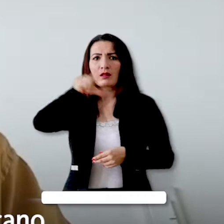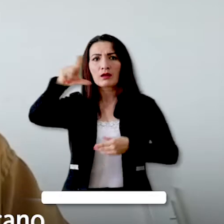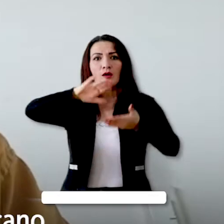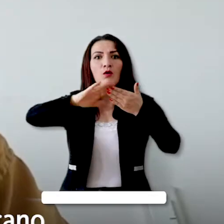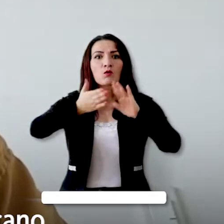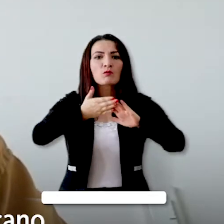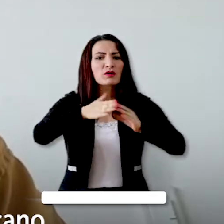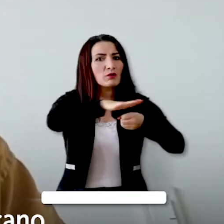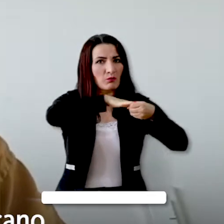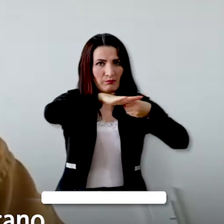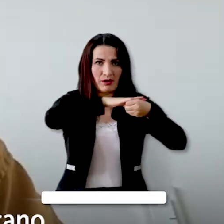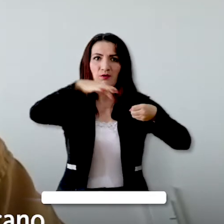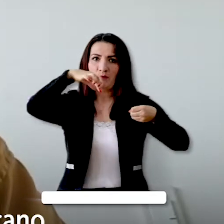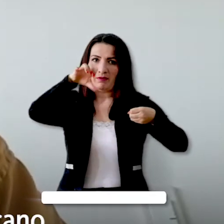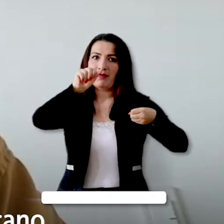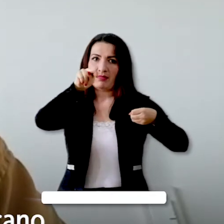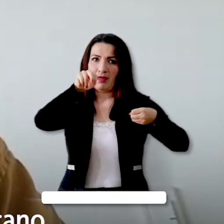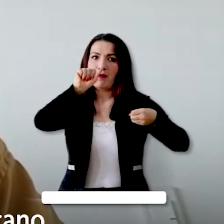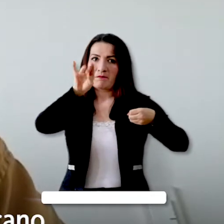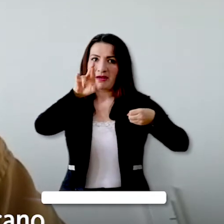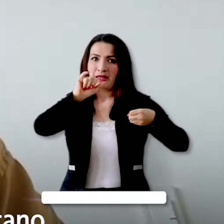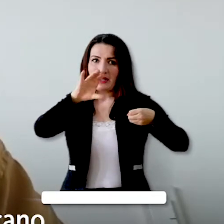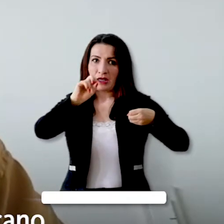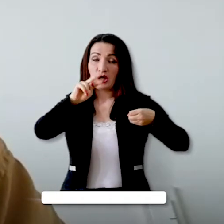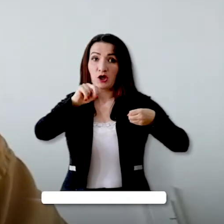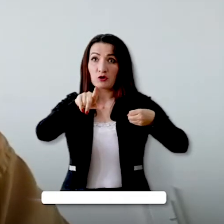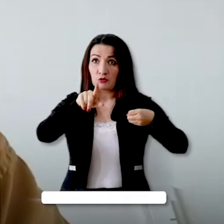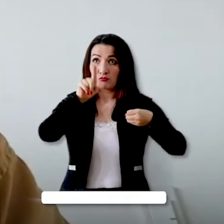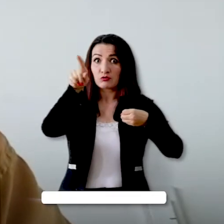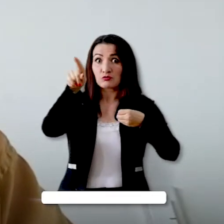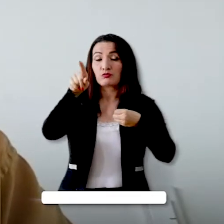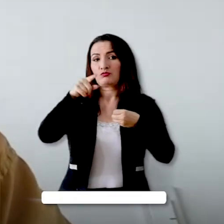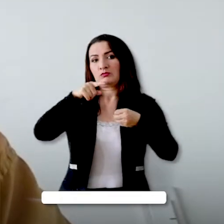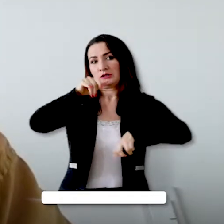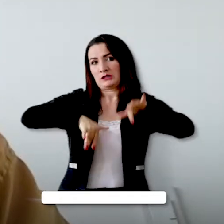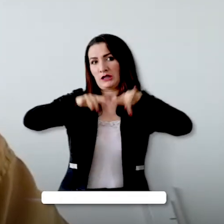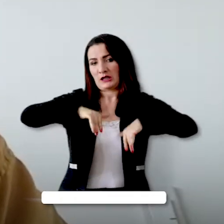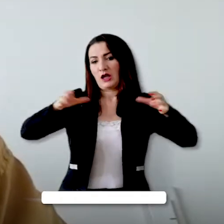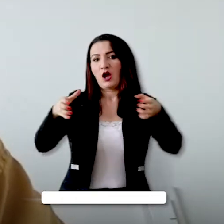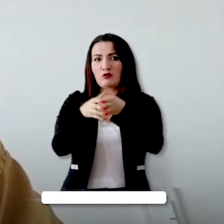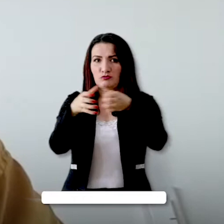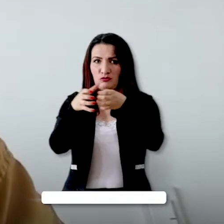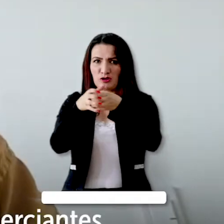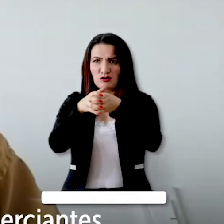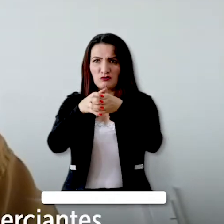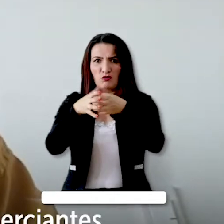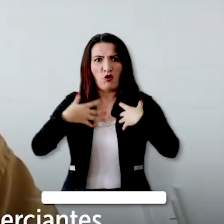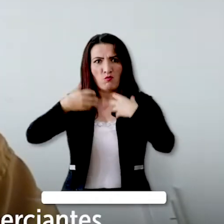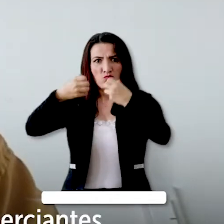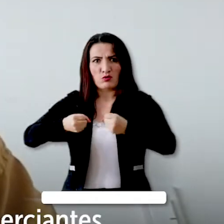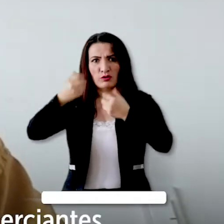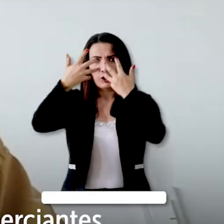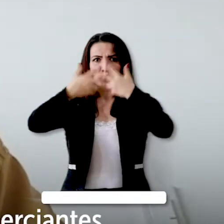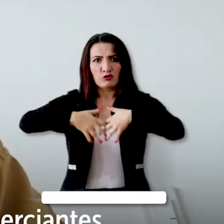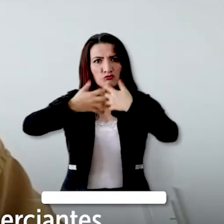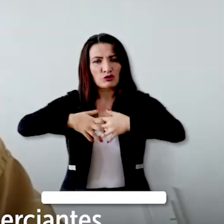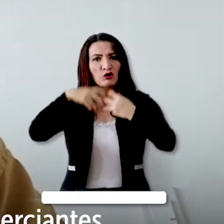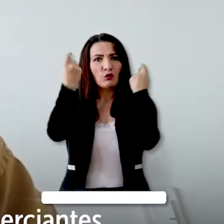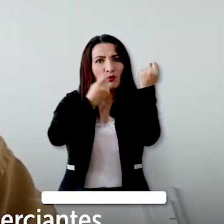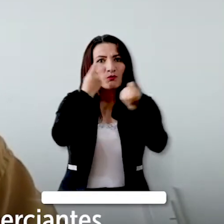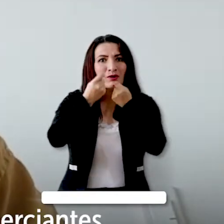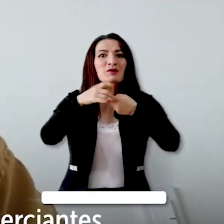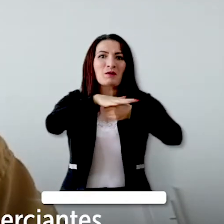Líder comunitario del barrio Panamericano. Secretario de ASIPROCO. Asociación de Propietarios